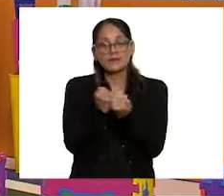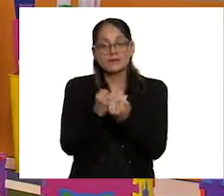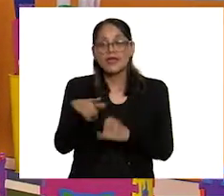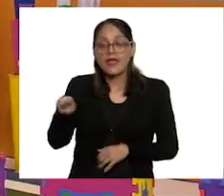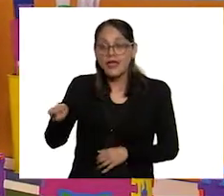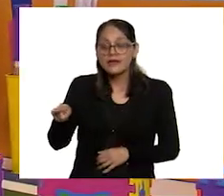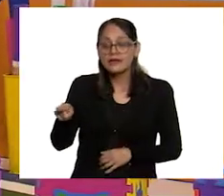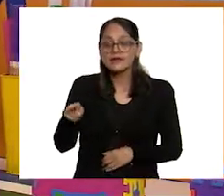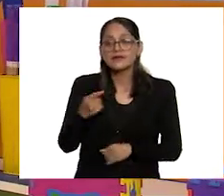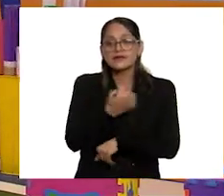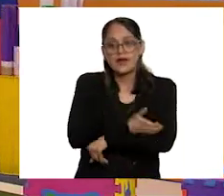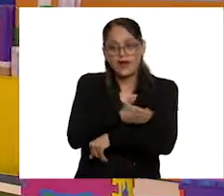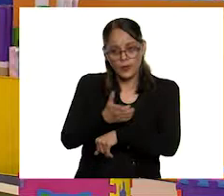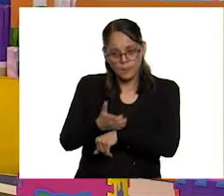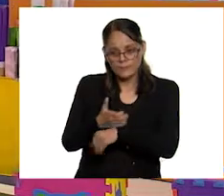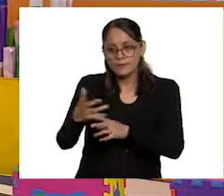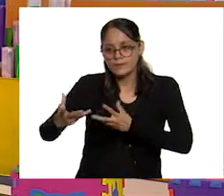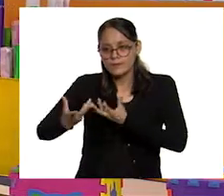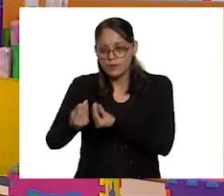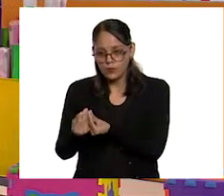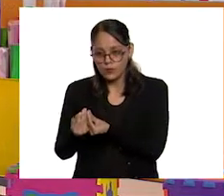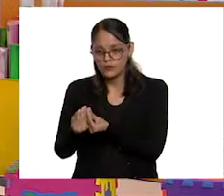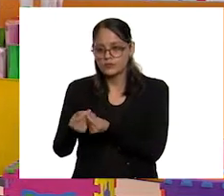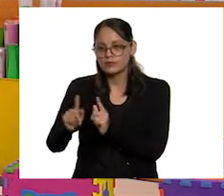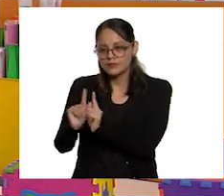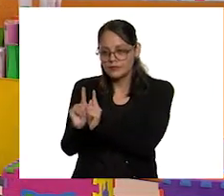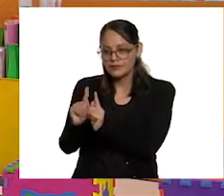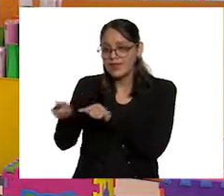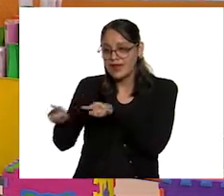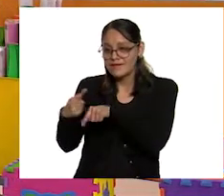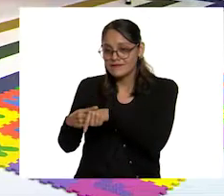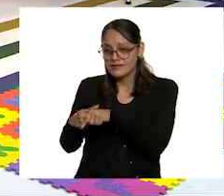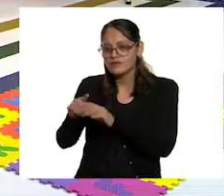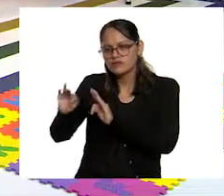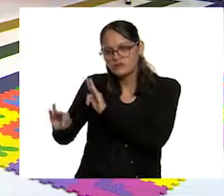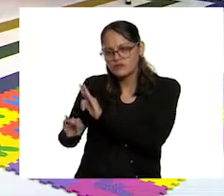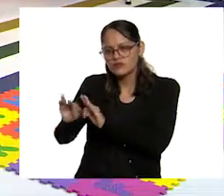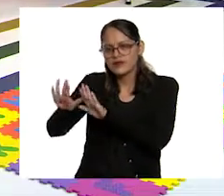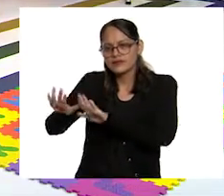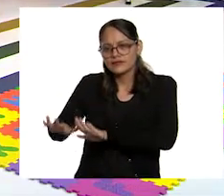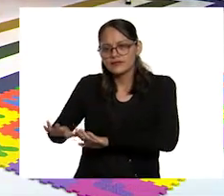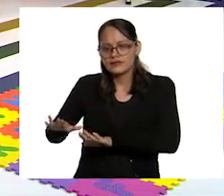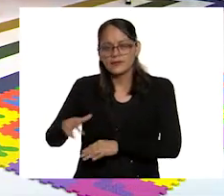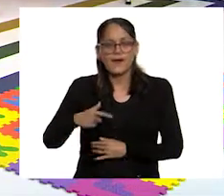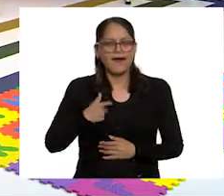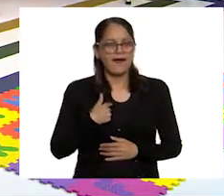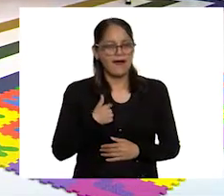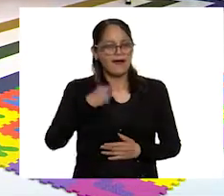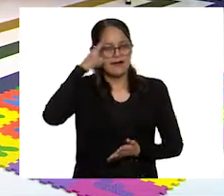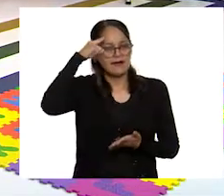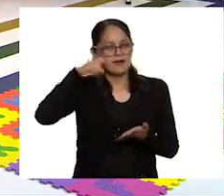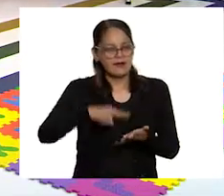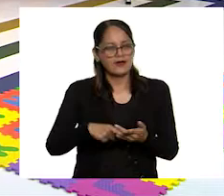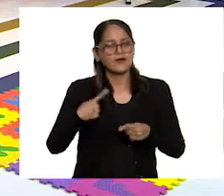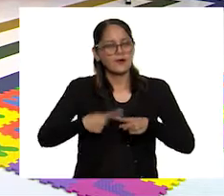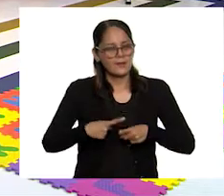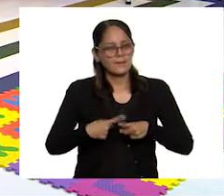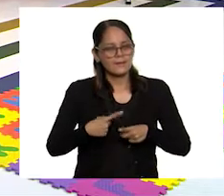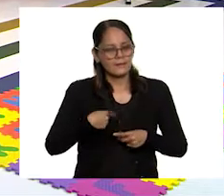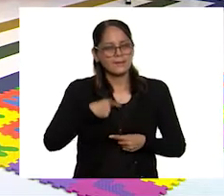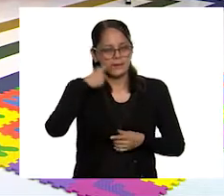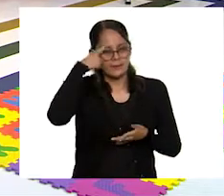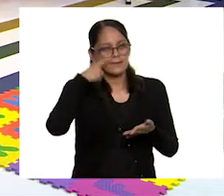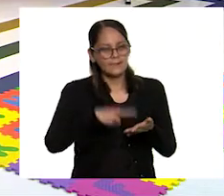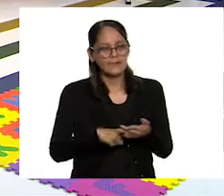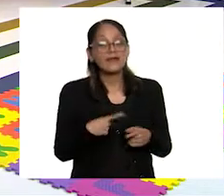acompañan y tranquilizan al paciente. Creo que ya sabemos de quién se trata,